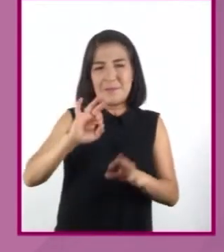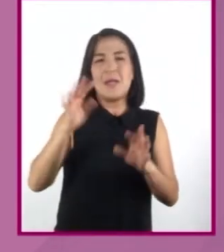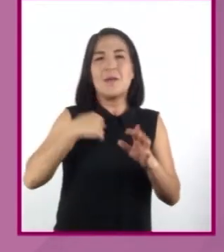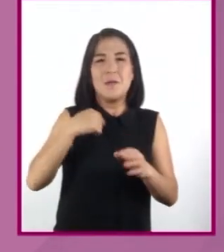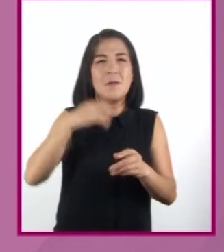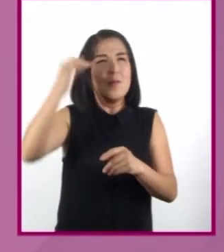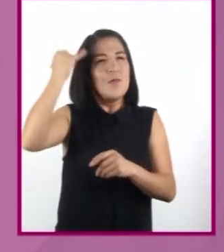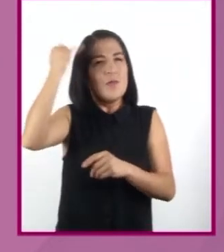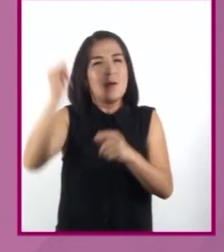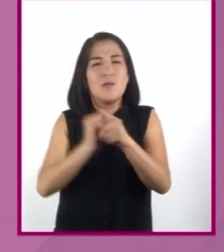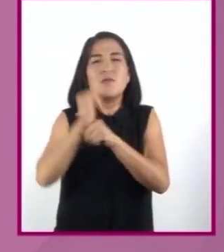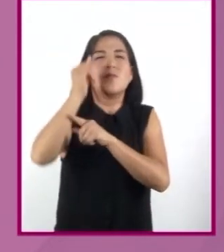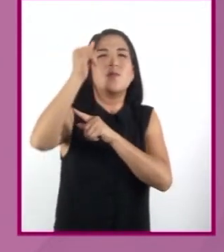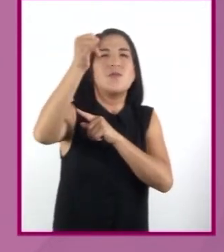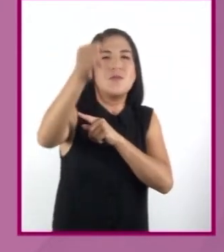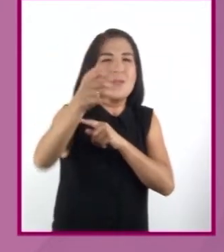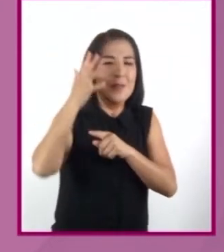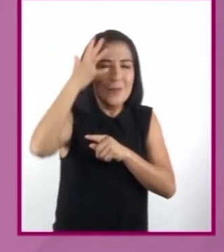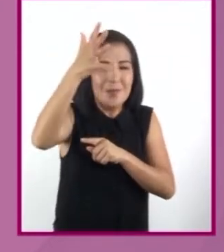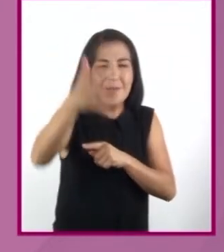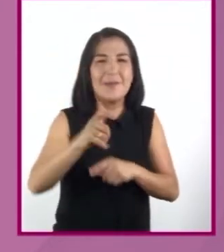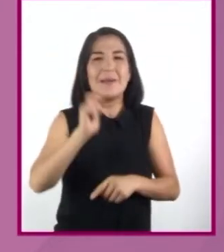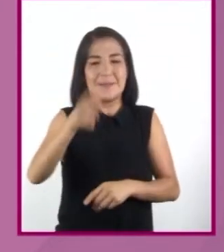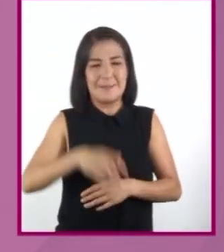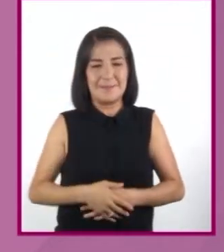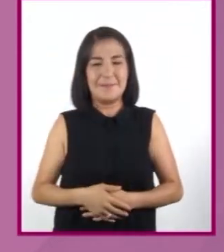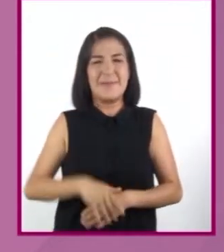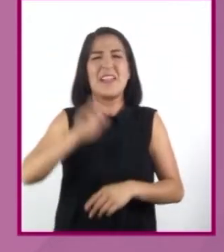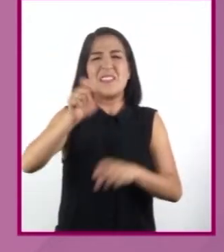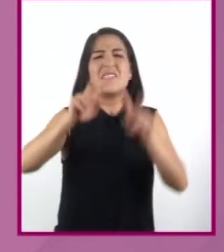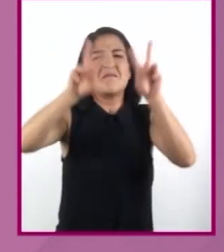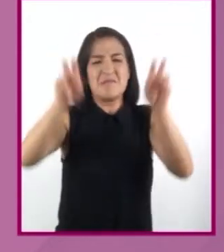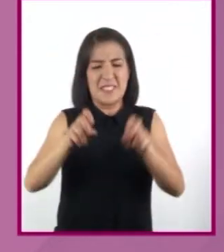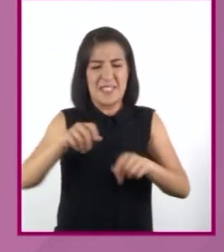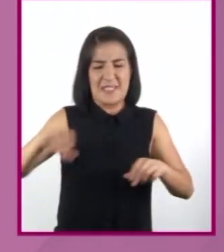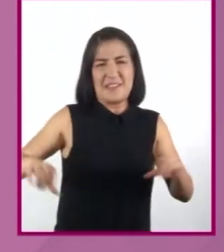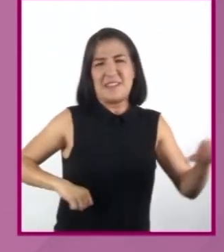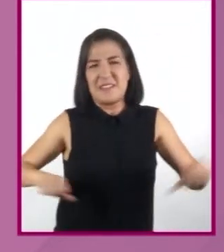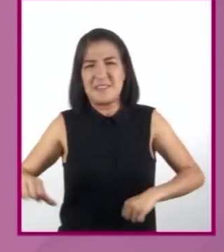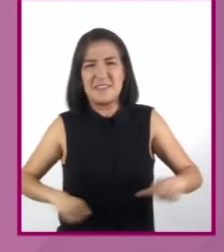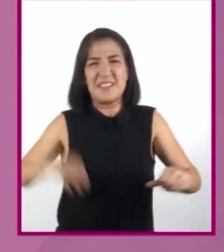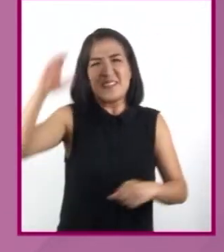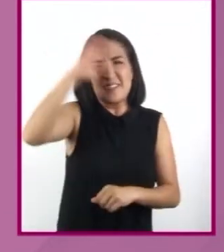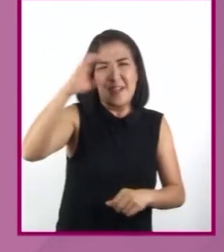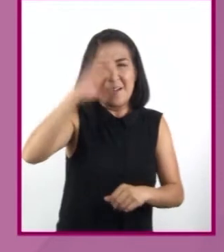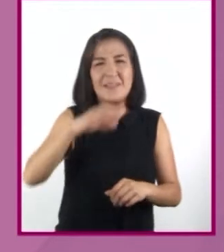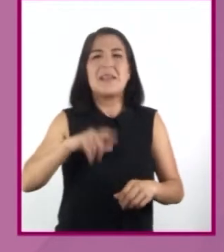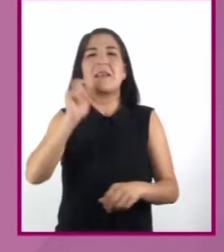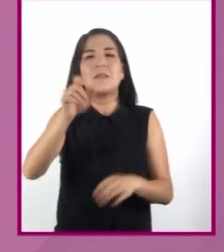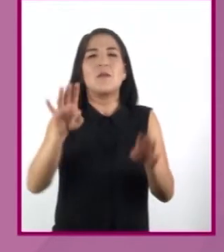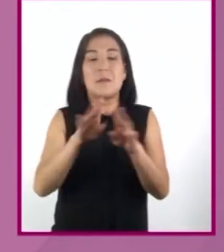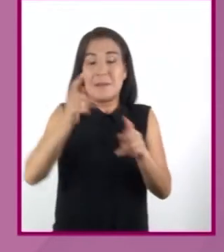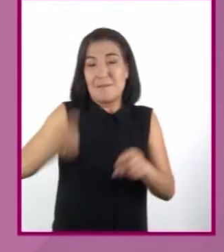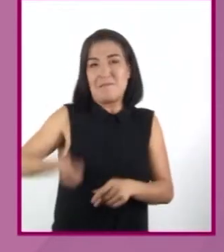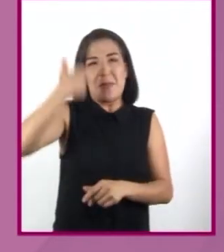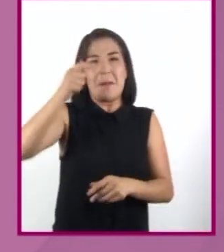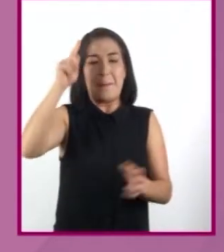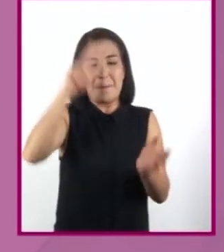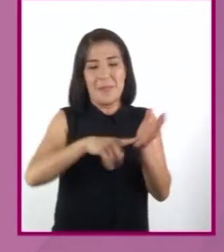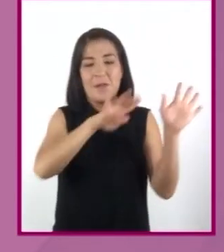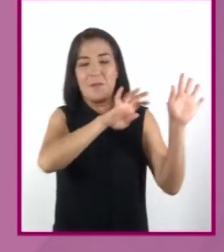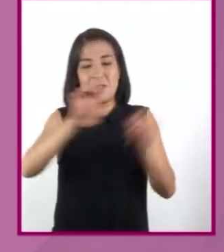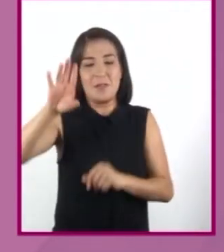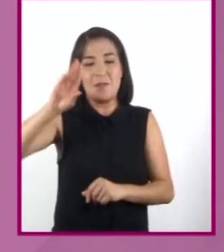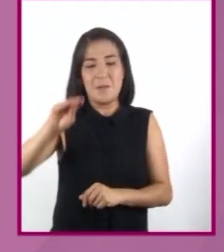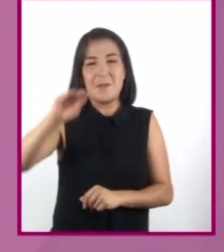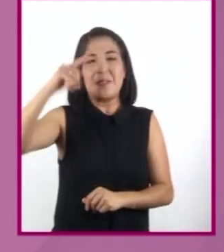una idea de futuro? El término ciencia ficción fue inventado en 1926 por el